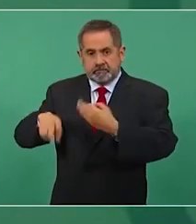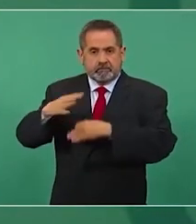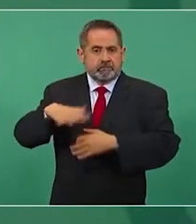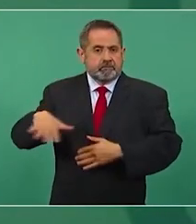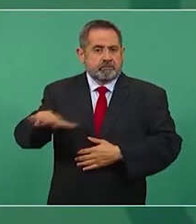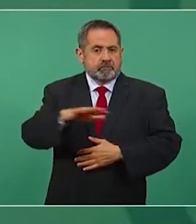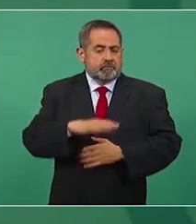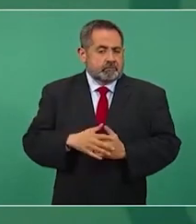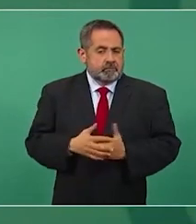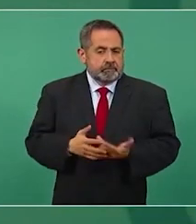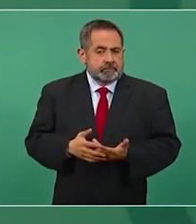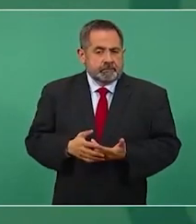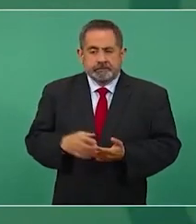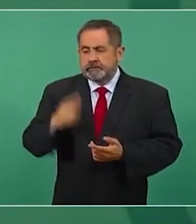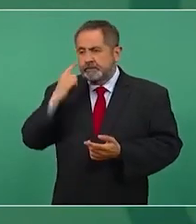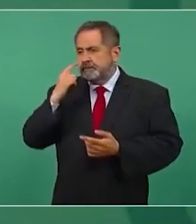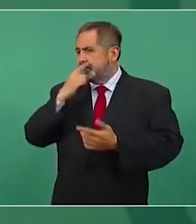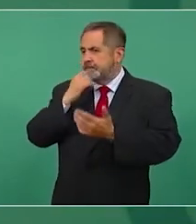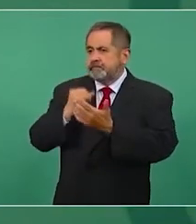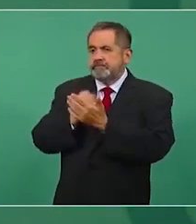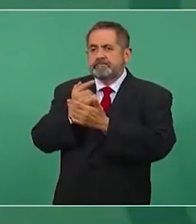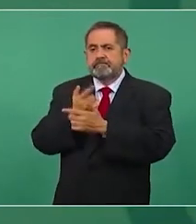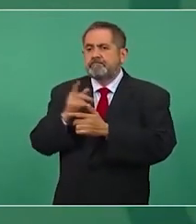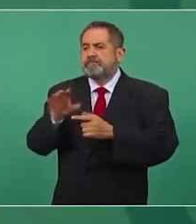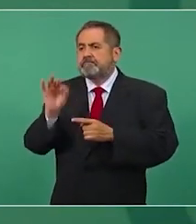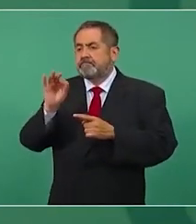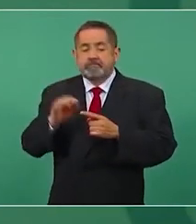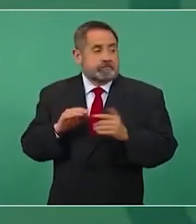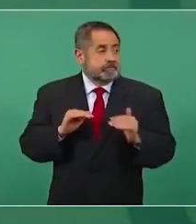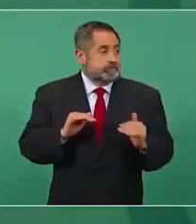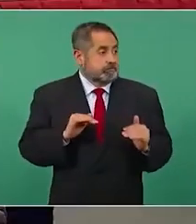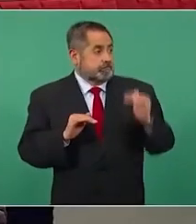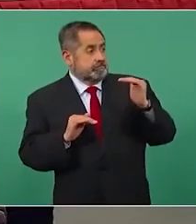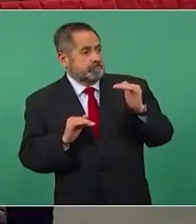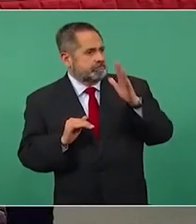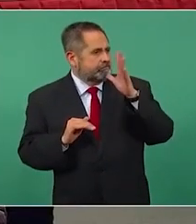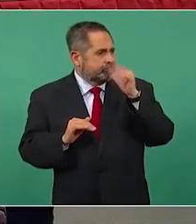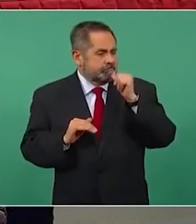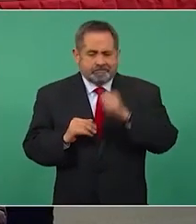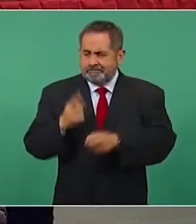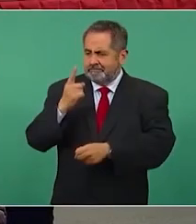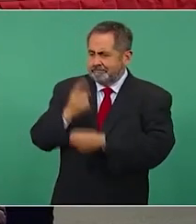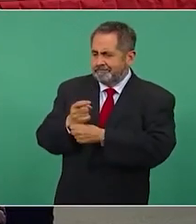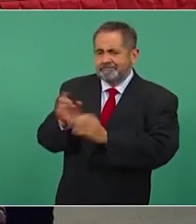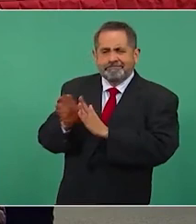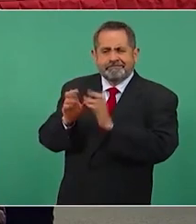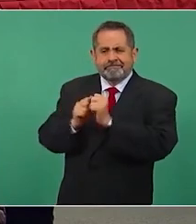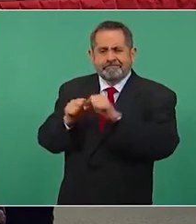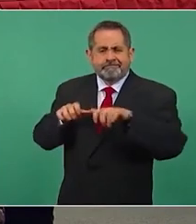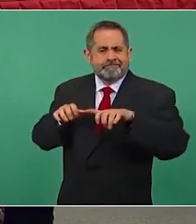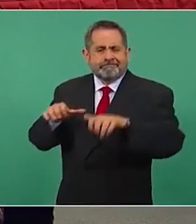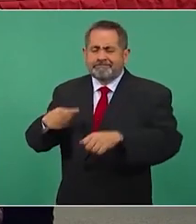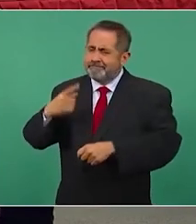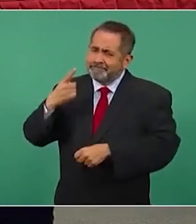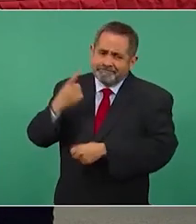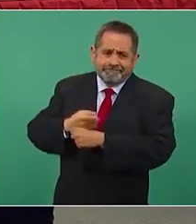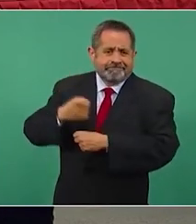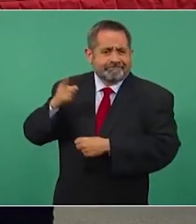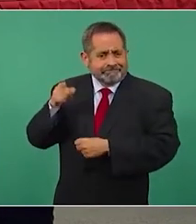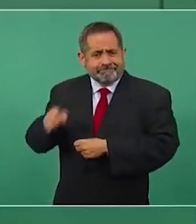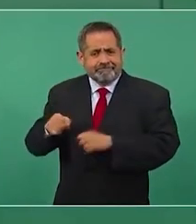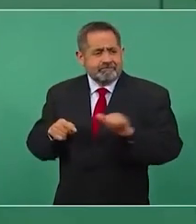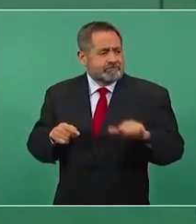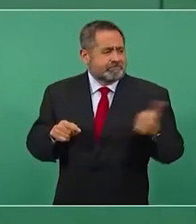por encima de la democracia, por encima del pueblo, por encima de la Constitución. No puede haber nada.